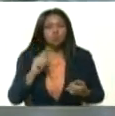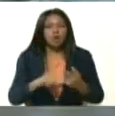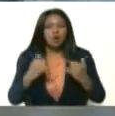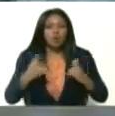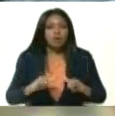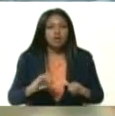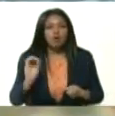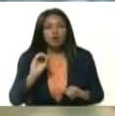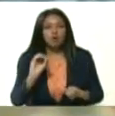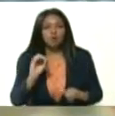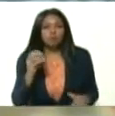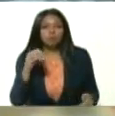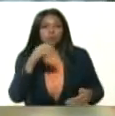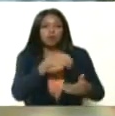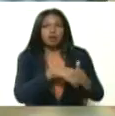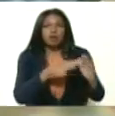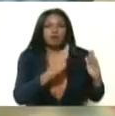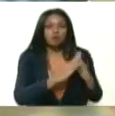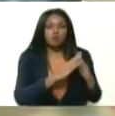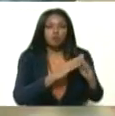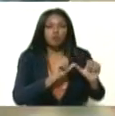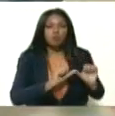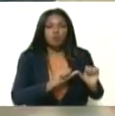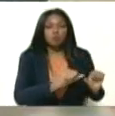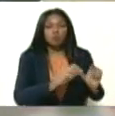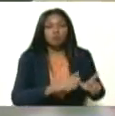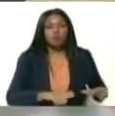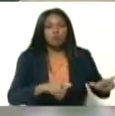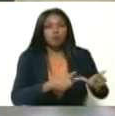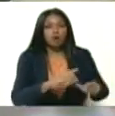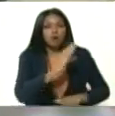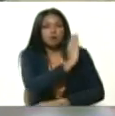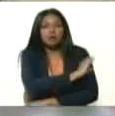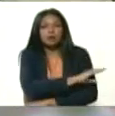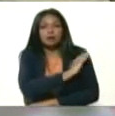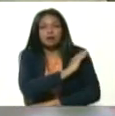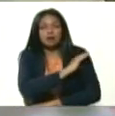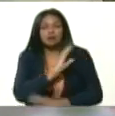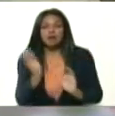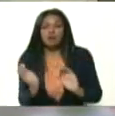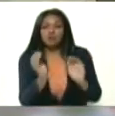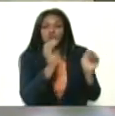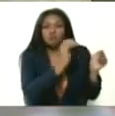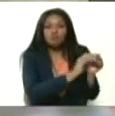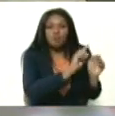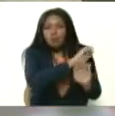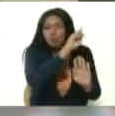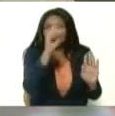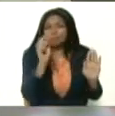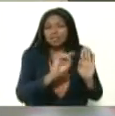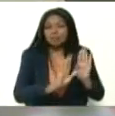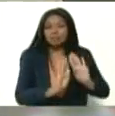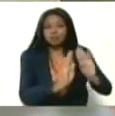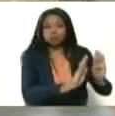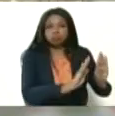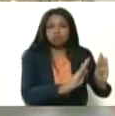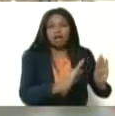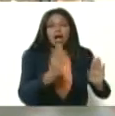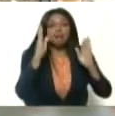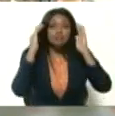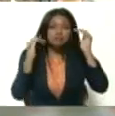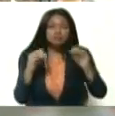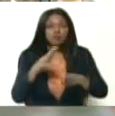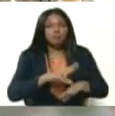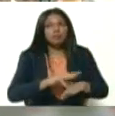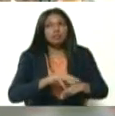un hijo, que estar en un CDI, en un hospital o en una clínica totalmente aislado y con atención médica las 24